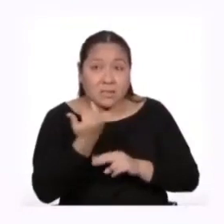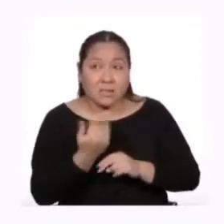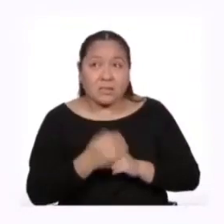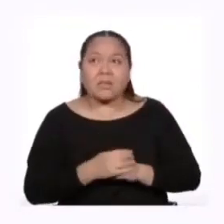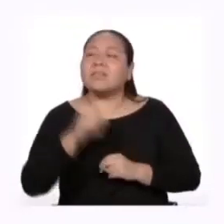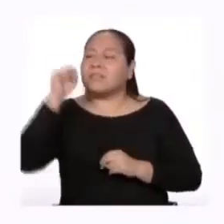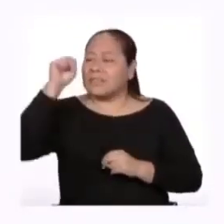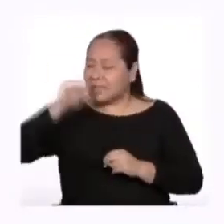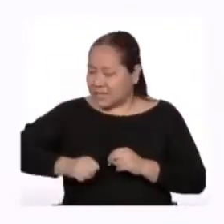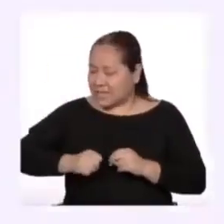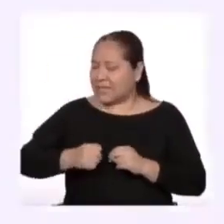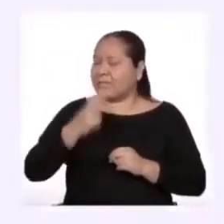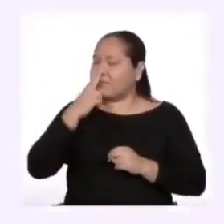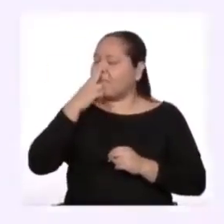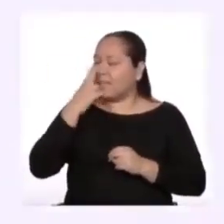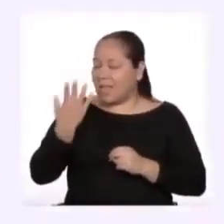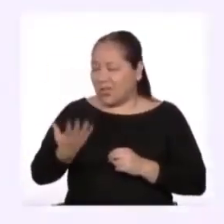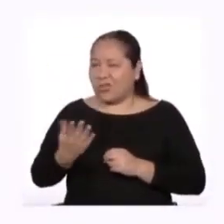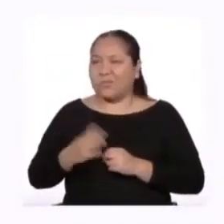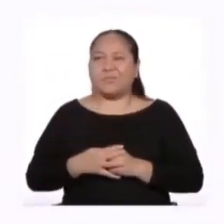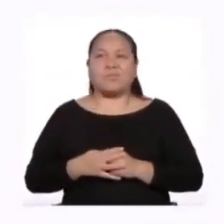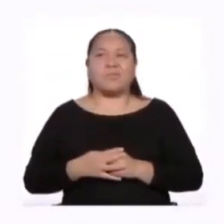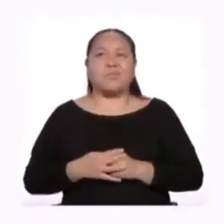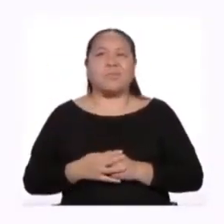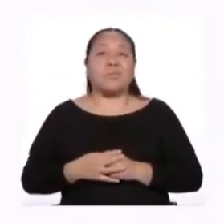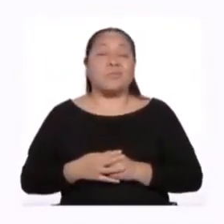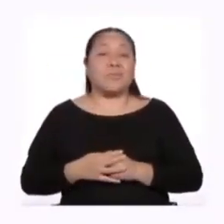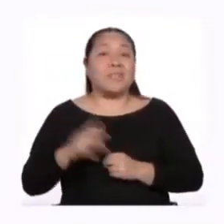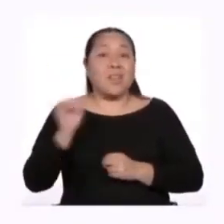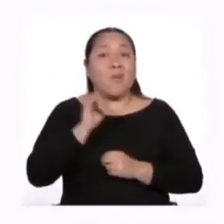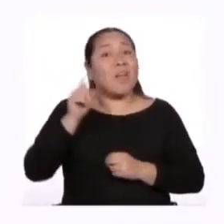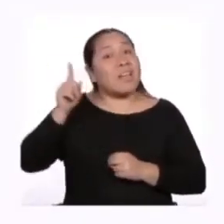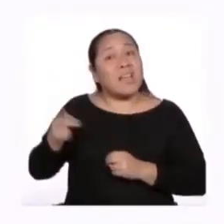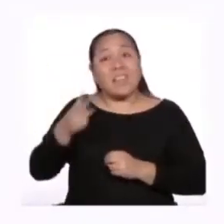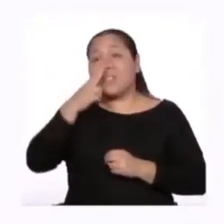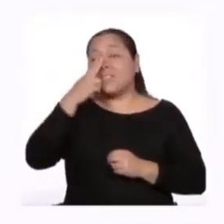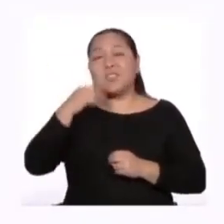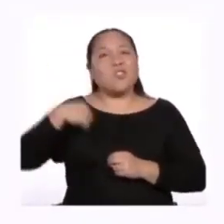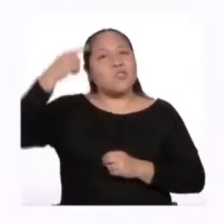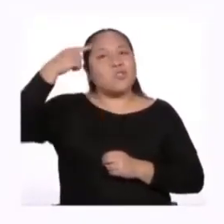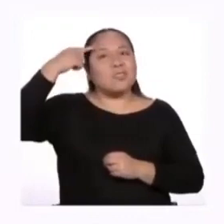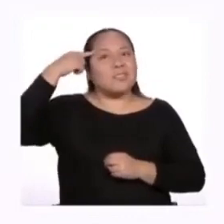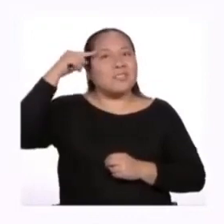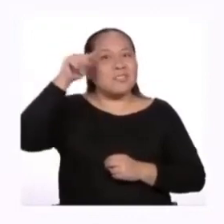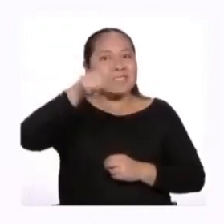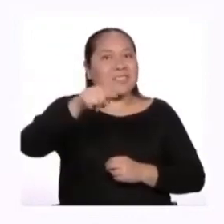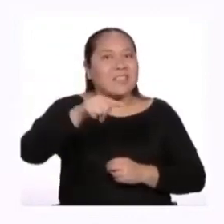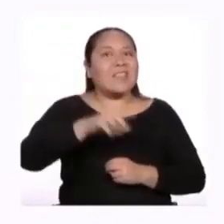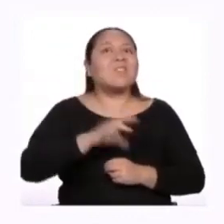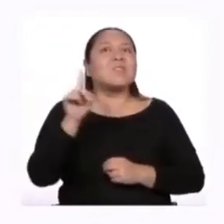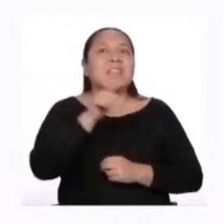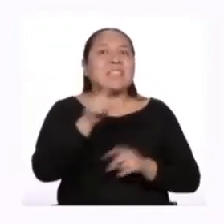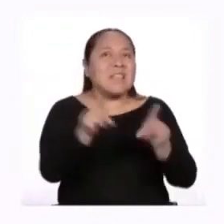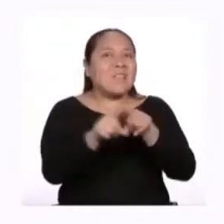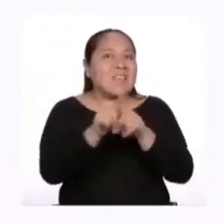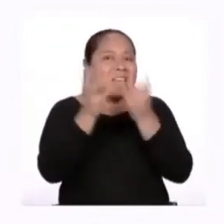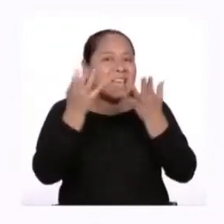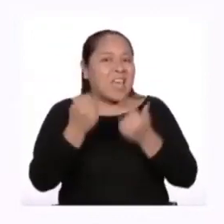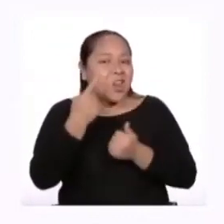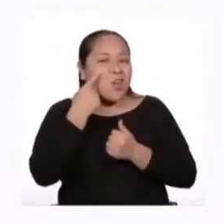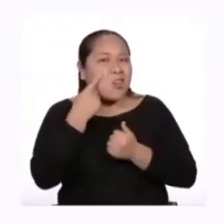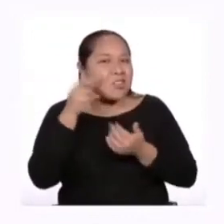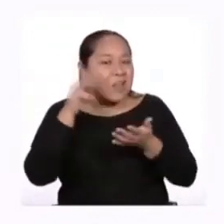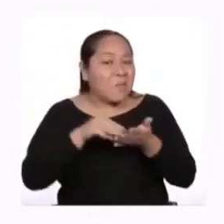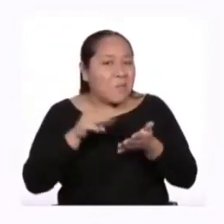¡Claro que sí, mi porcino amigo! Y así como Tocino, yo estoy seguro que ustedes en casa se han quedado con ganas de saber